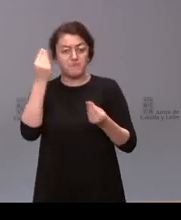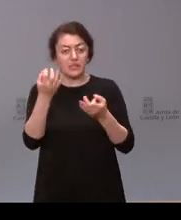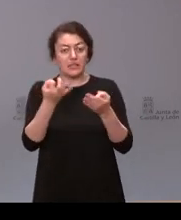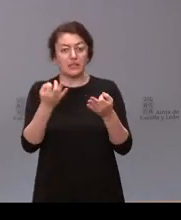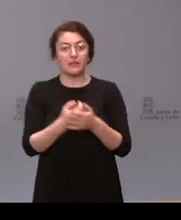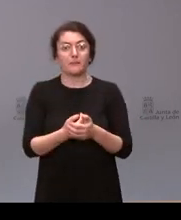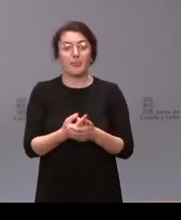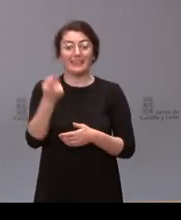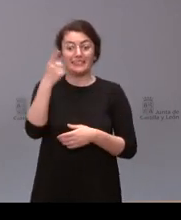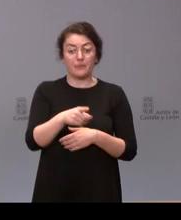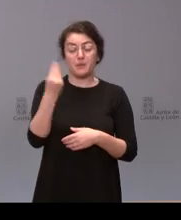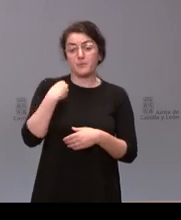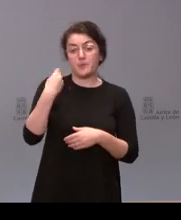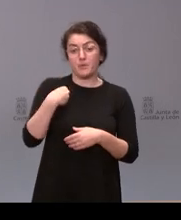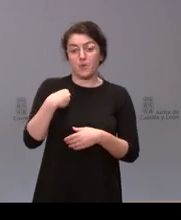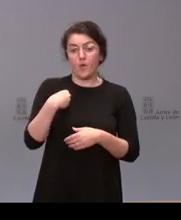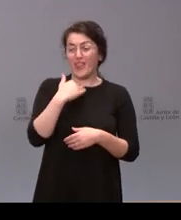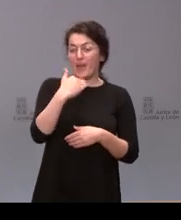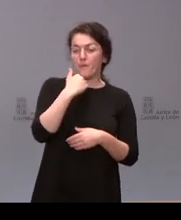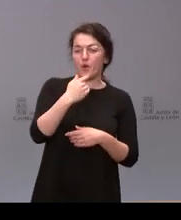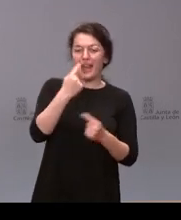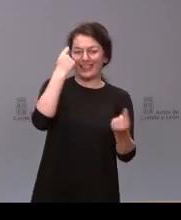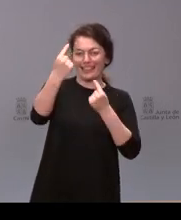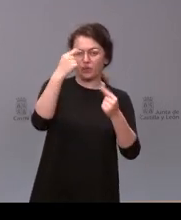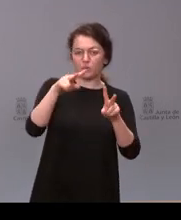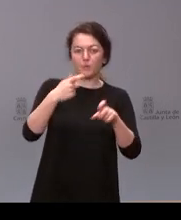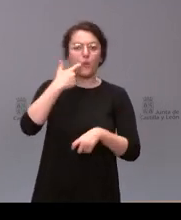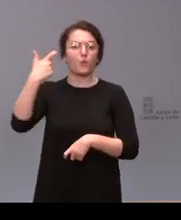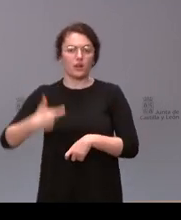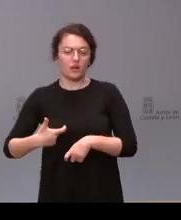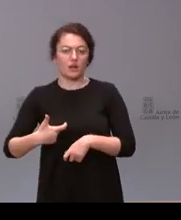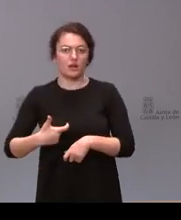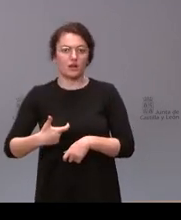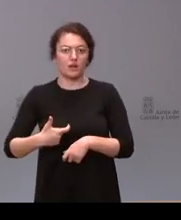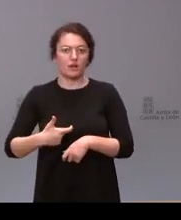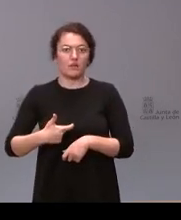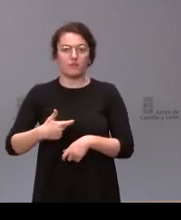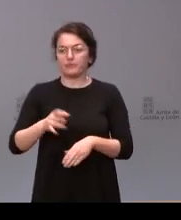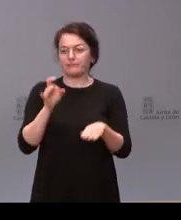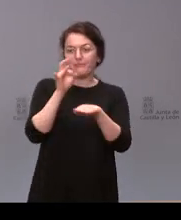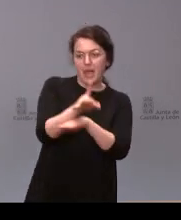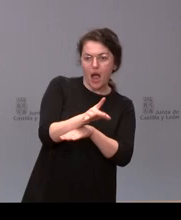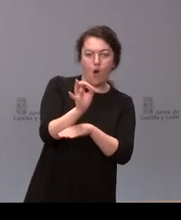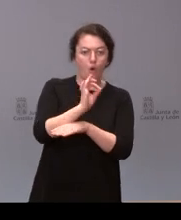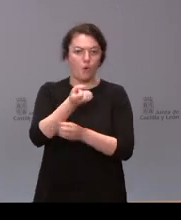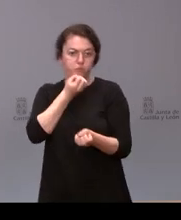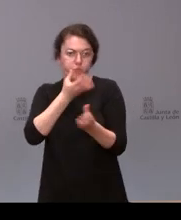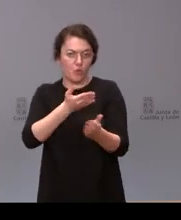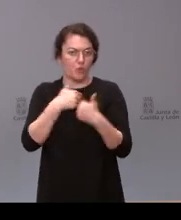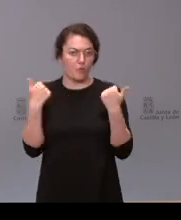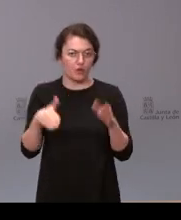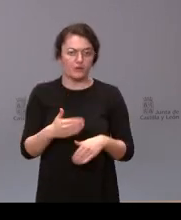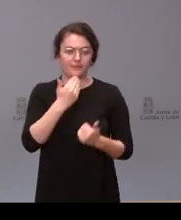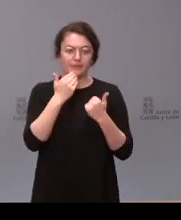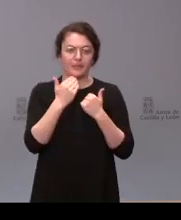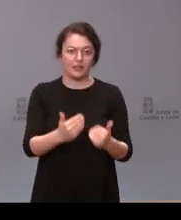se nos puede facilitar el dato provincial de los ucranianos por aquí o por mensaje o por email agradecida